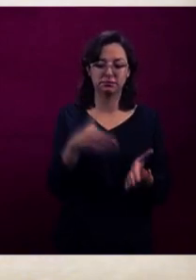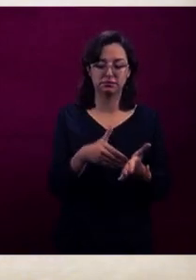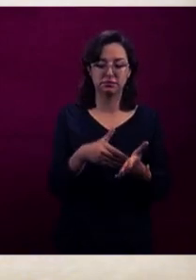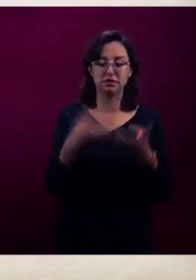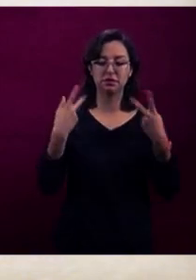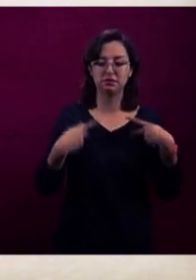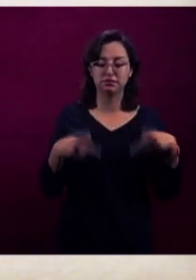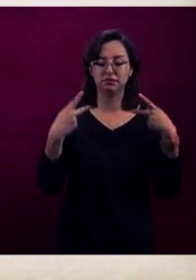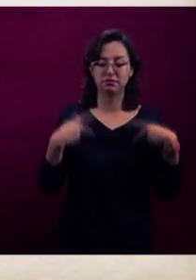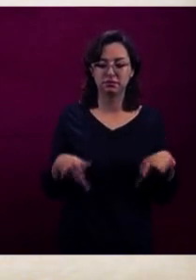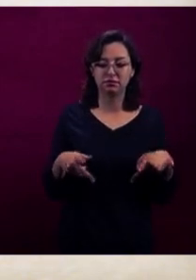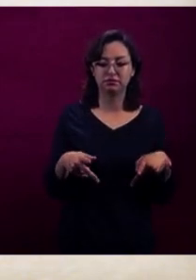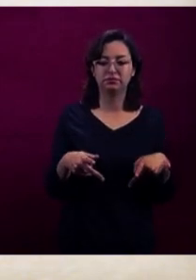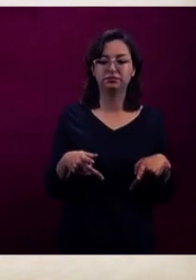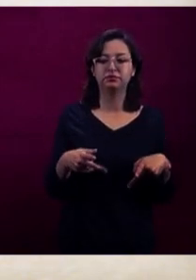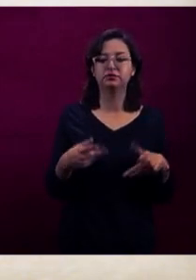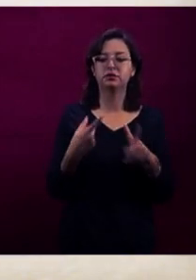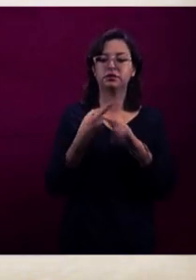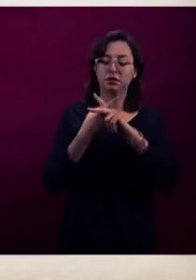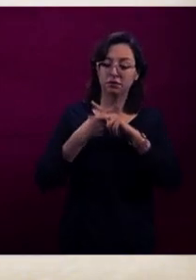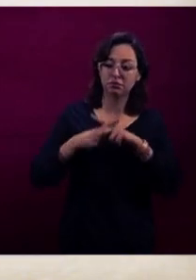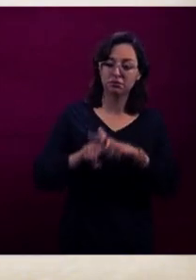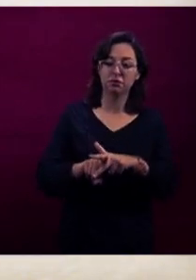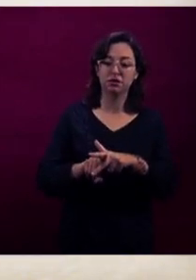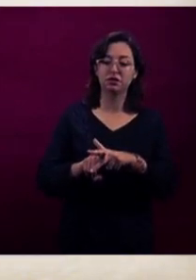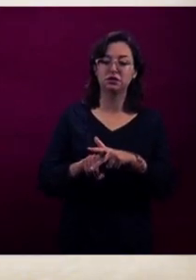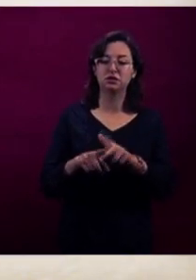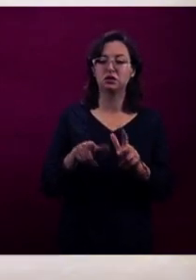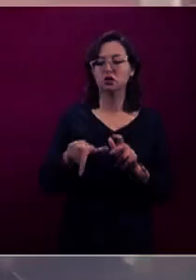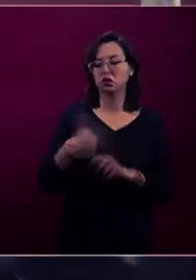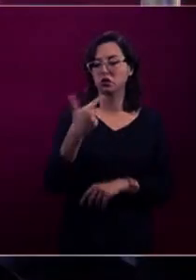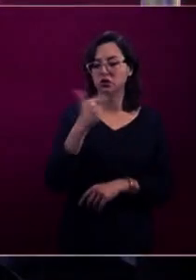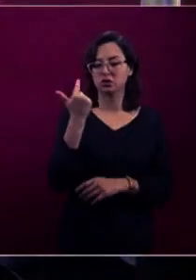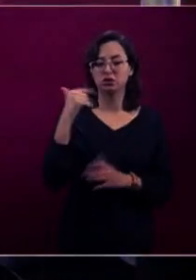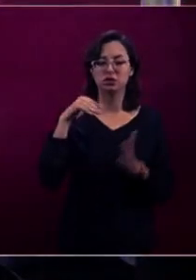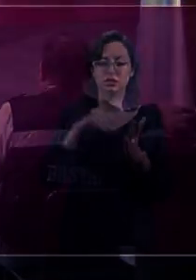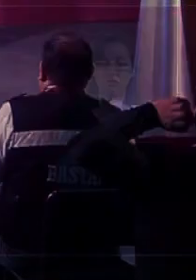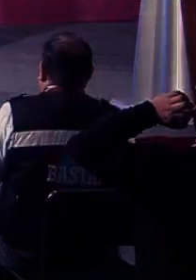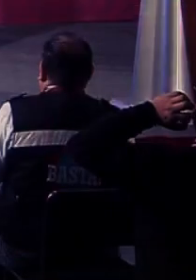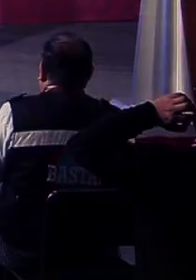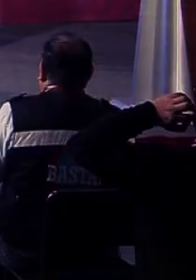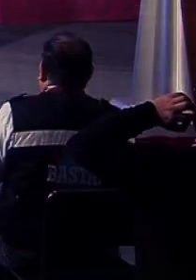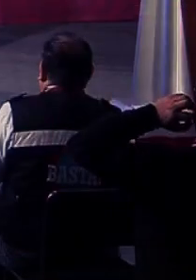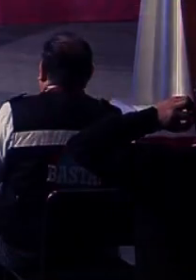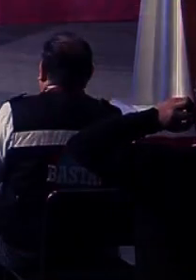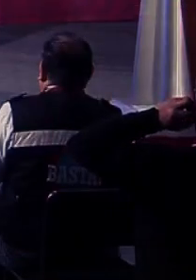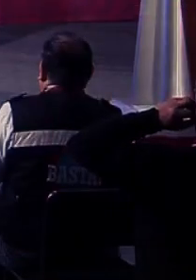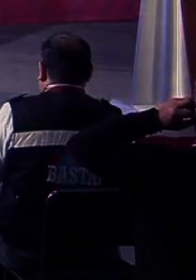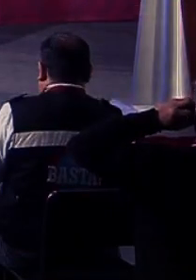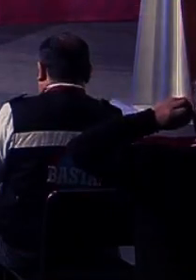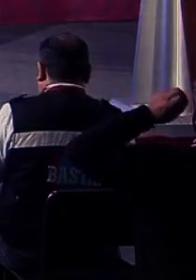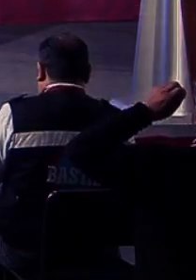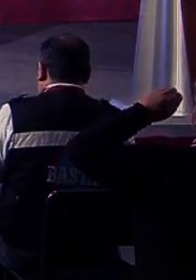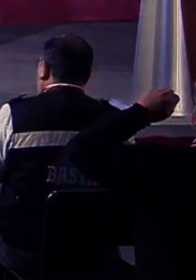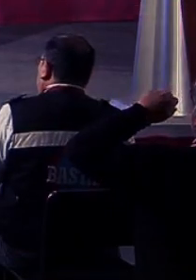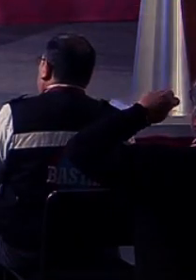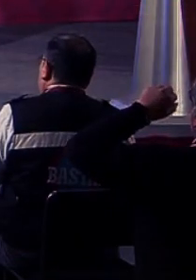cantidad inicial. Aquí estaba cerca de 12 mil elementos. Ya pudimos relevar